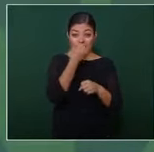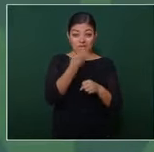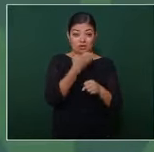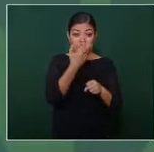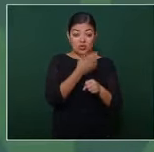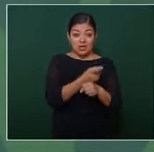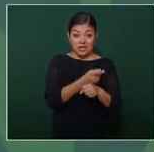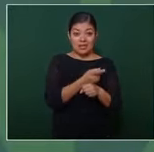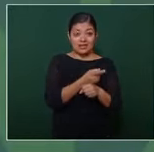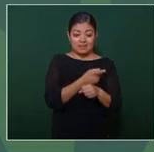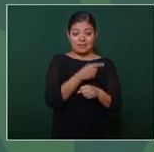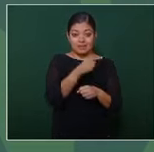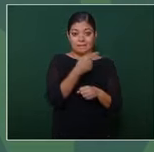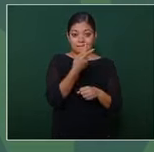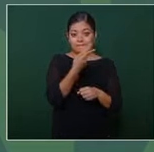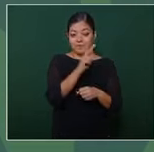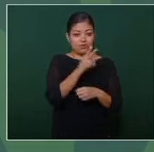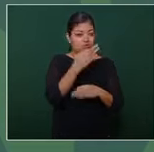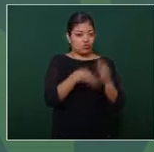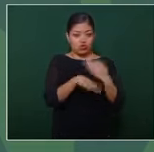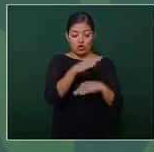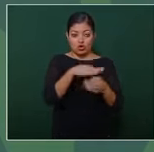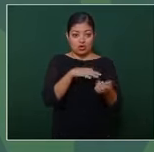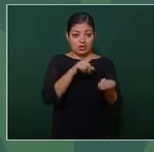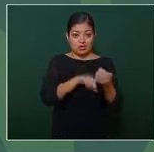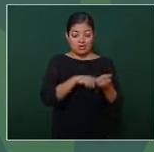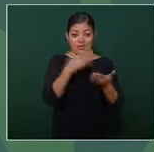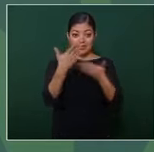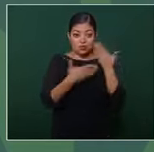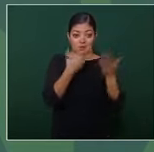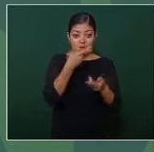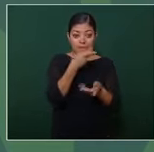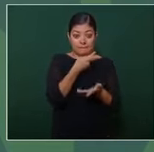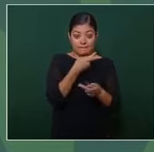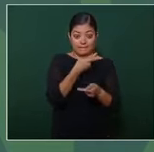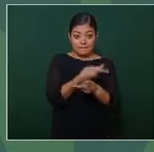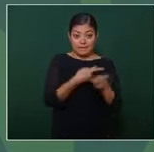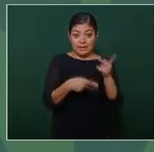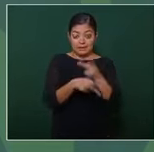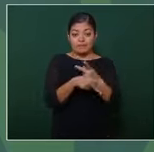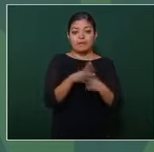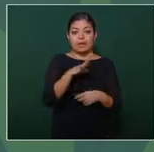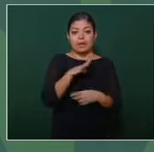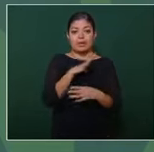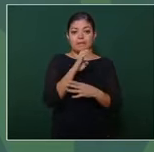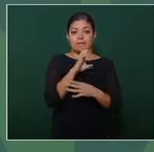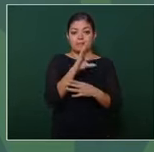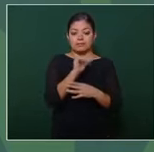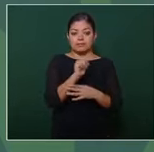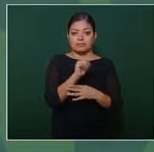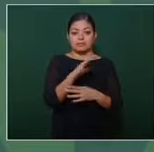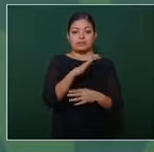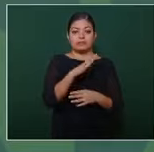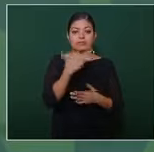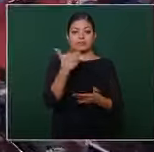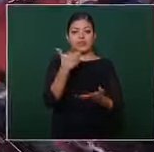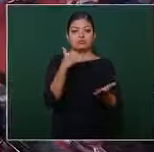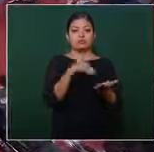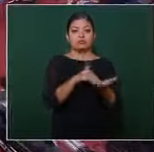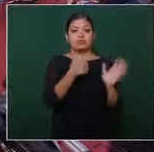Vallarta todos que estudian preparatoria tienen beca ocho mil